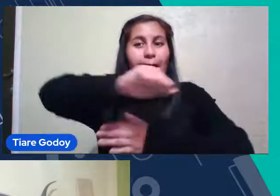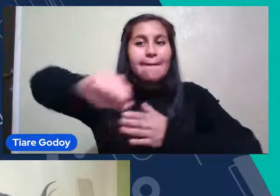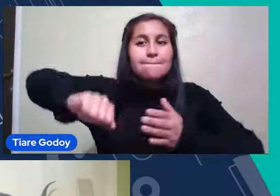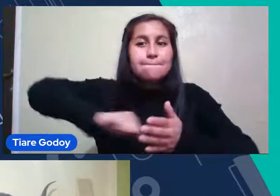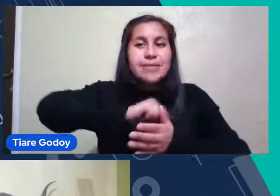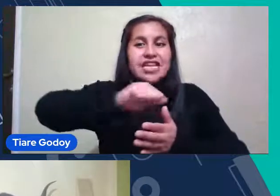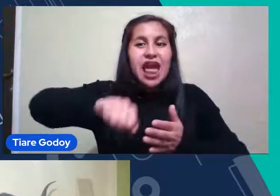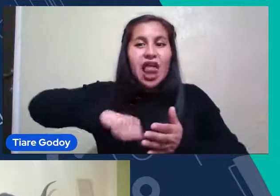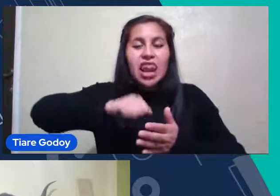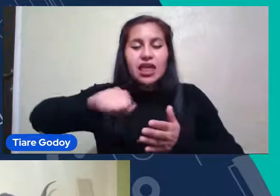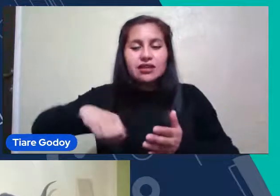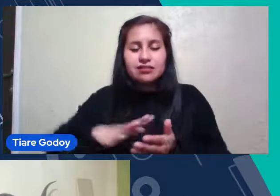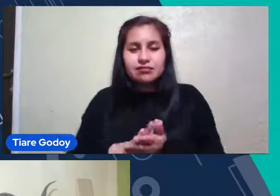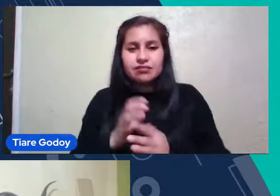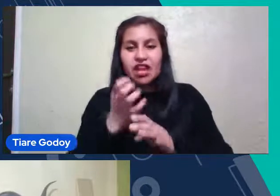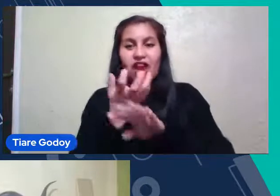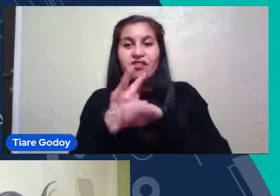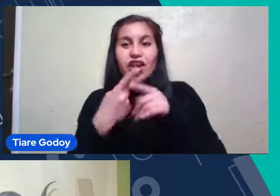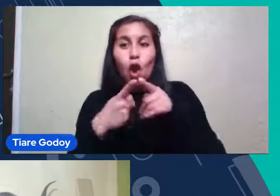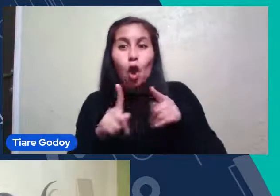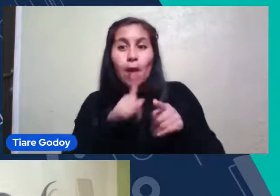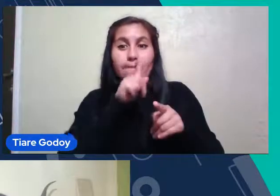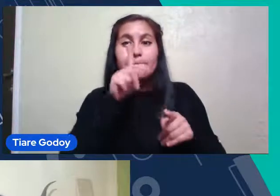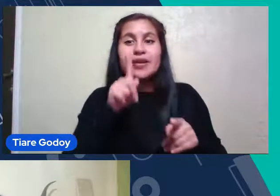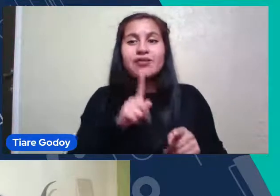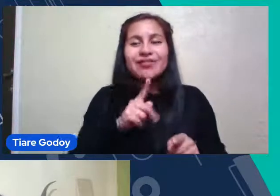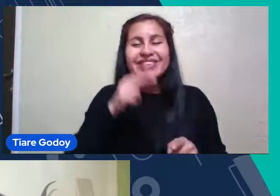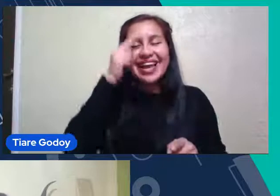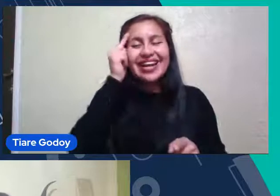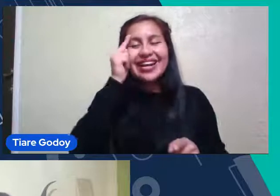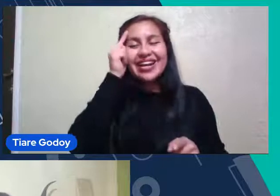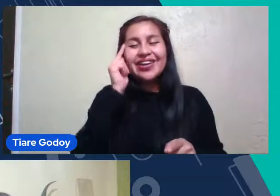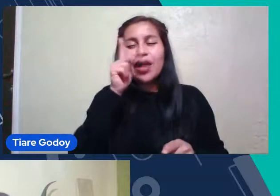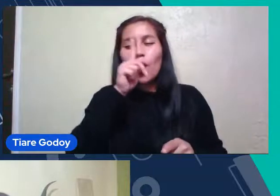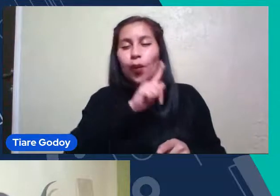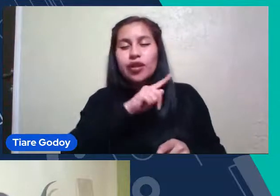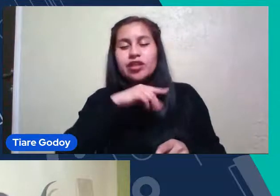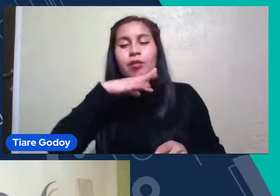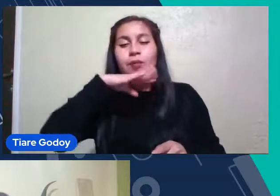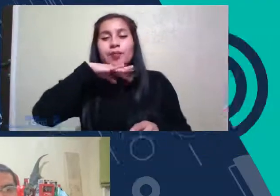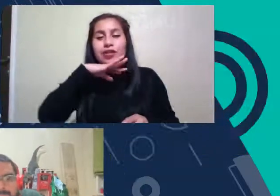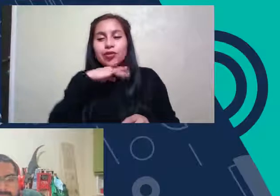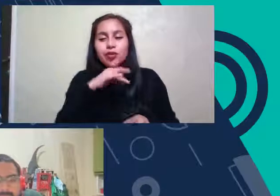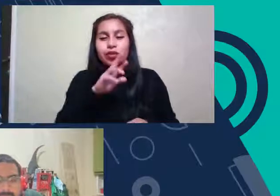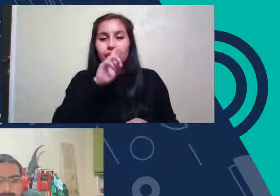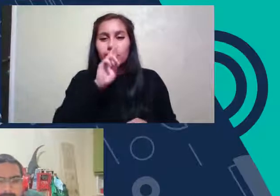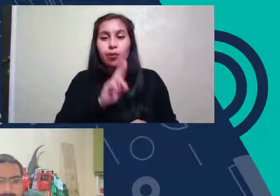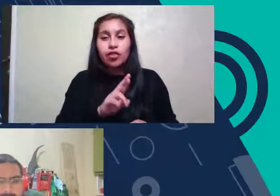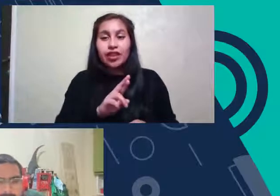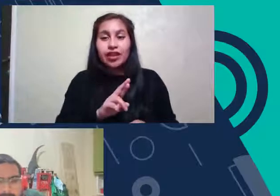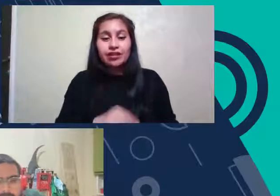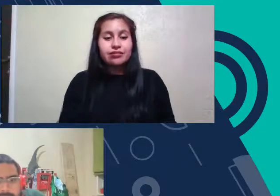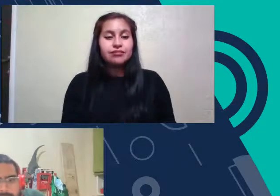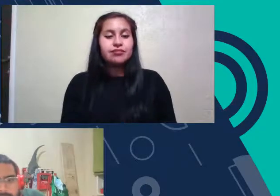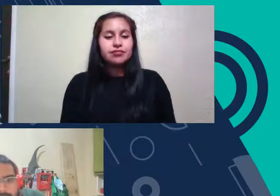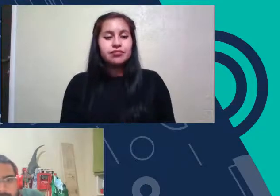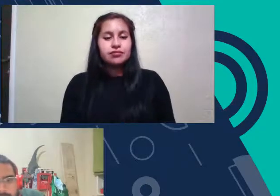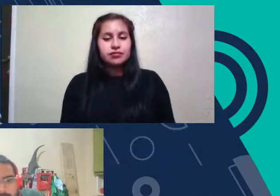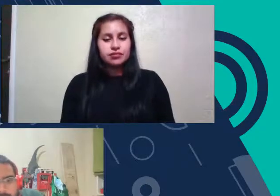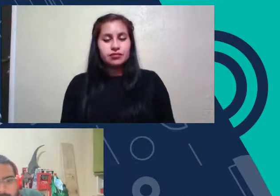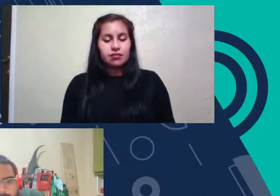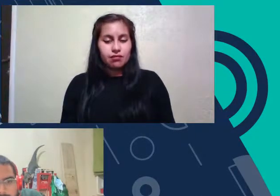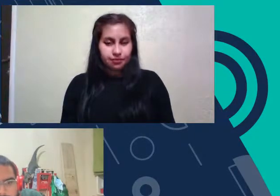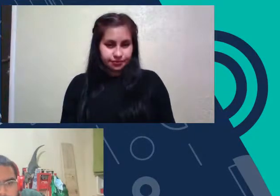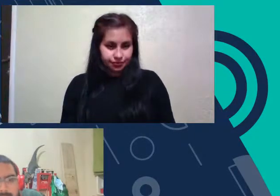Nos Lleva Otra Pregunta Recordar Que Quedan Los Últimos Minutos Para Responder La Encuesta Y Lleva Una Pregunta De